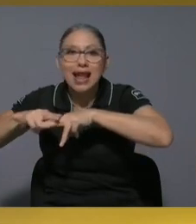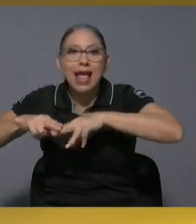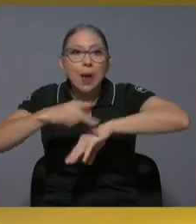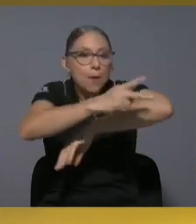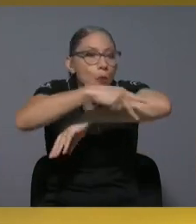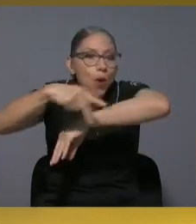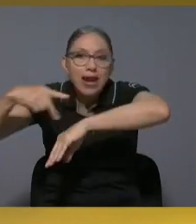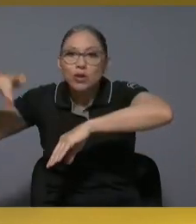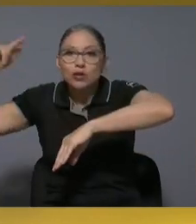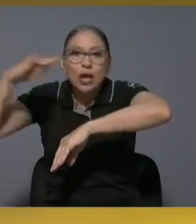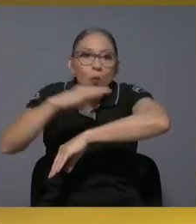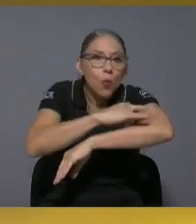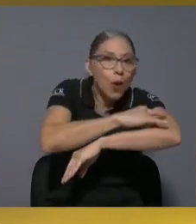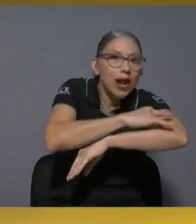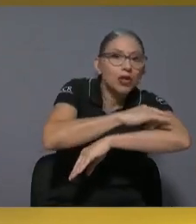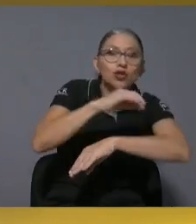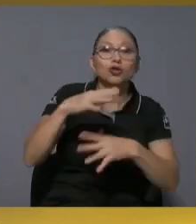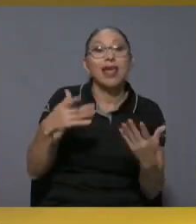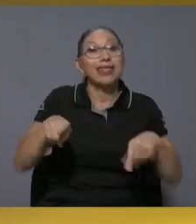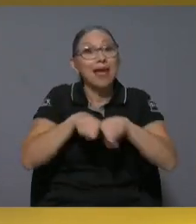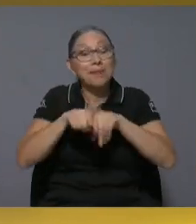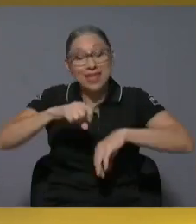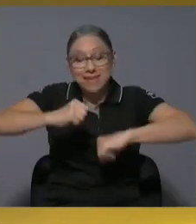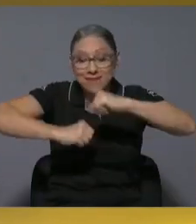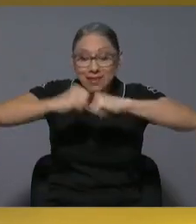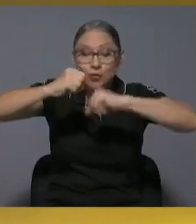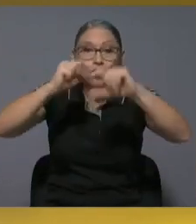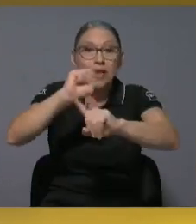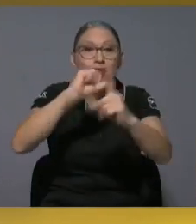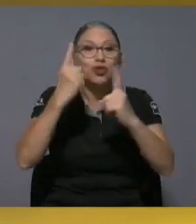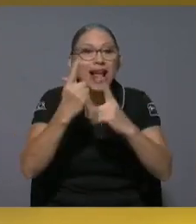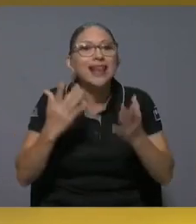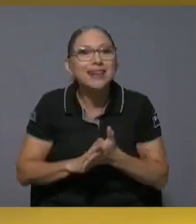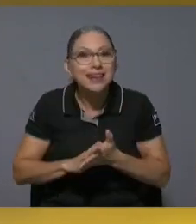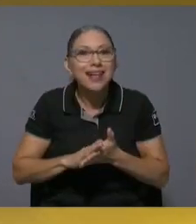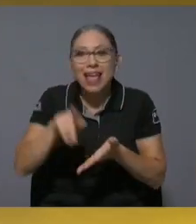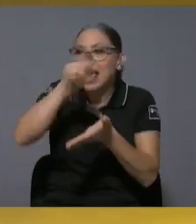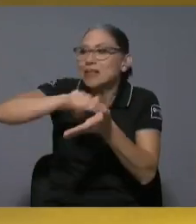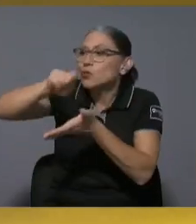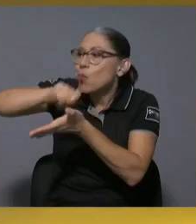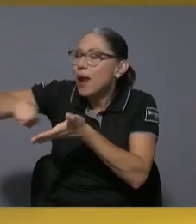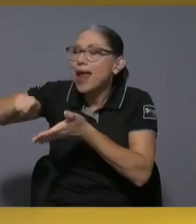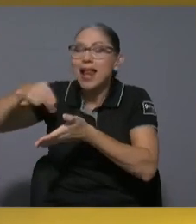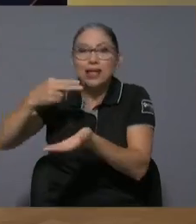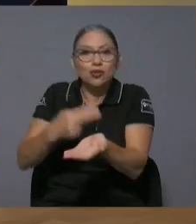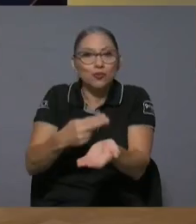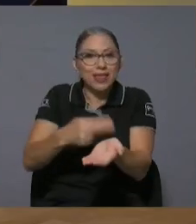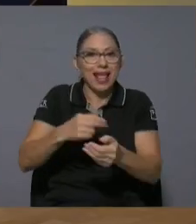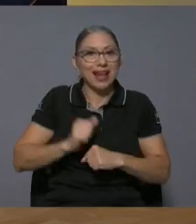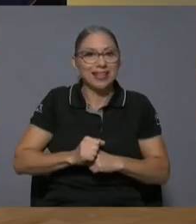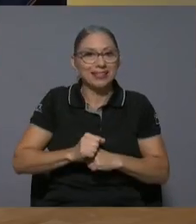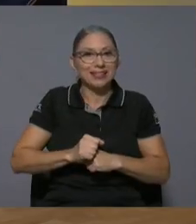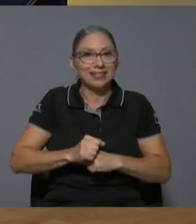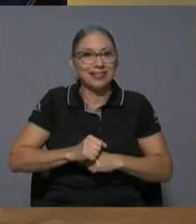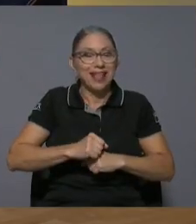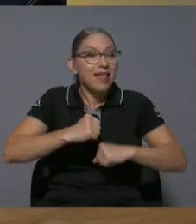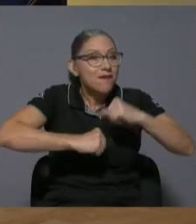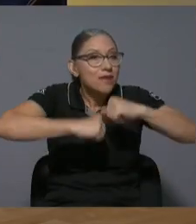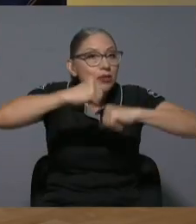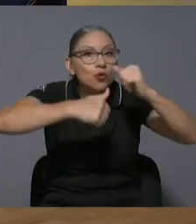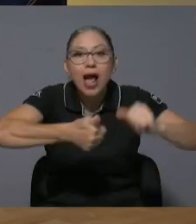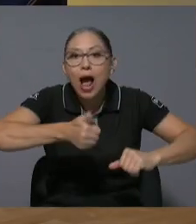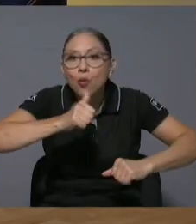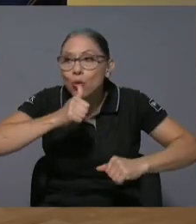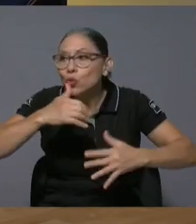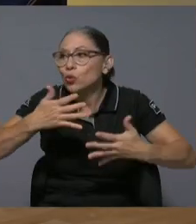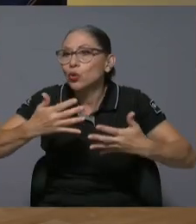la social escuelas hospitales el tema de acueductos seguridad etcétera es decir